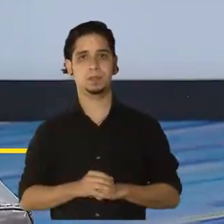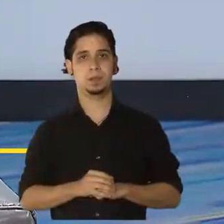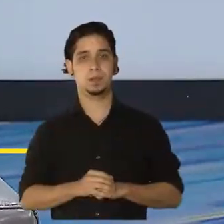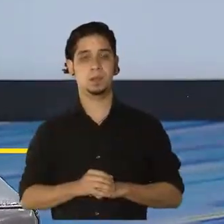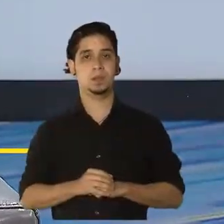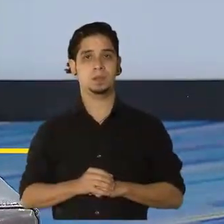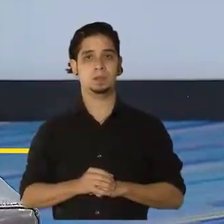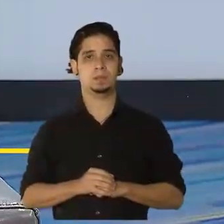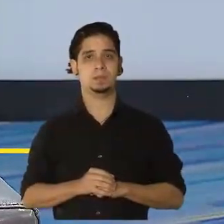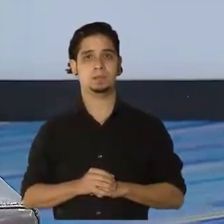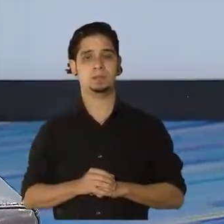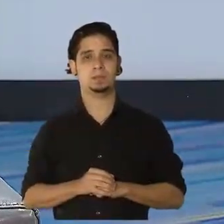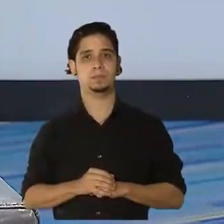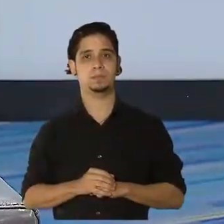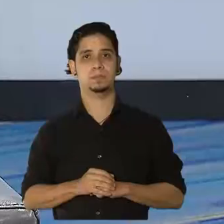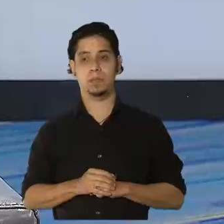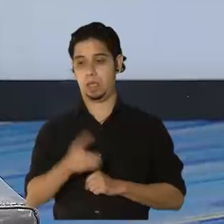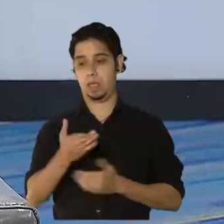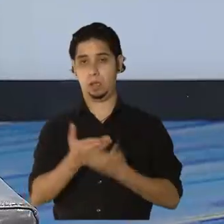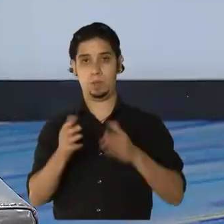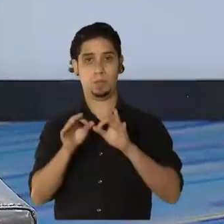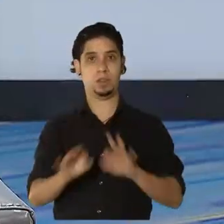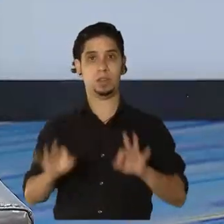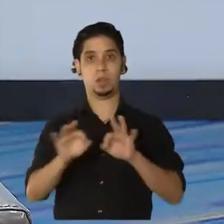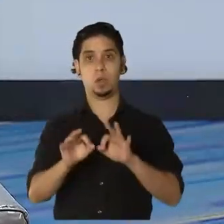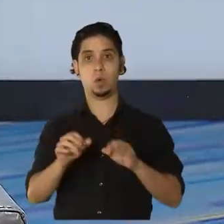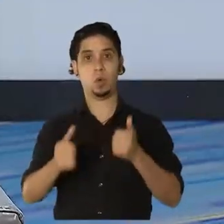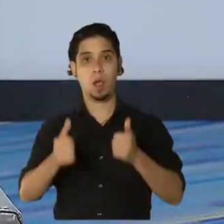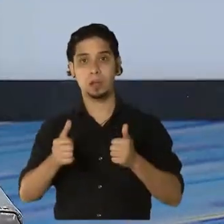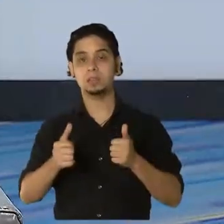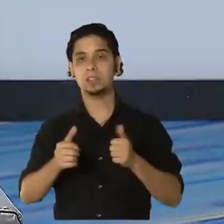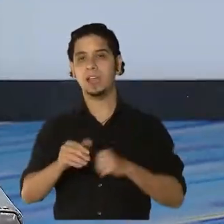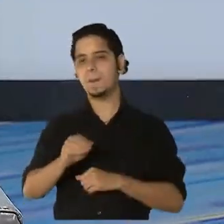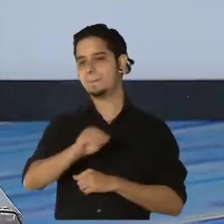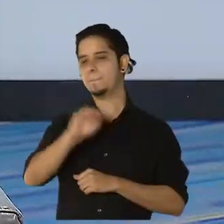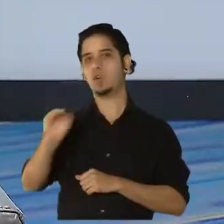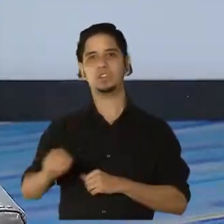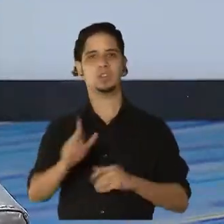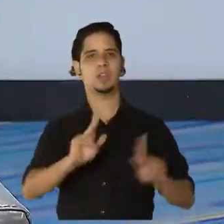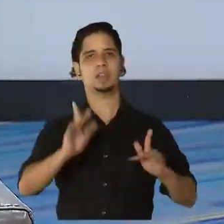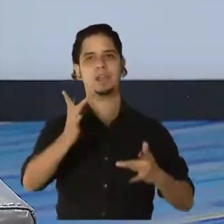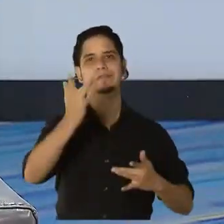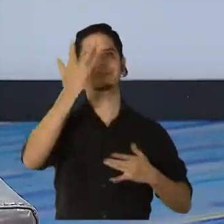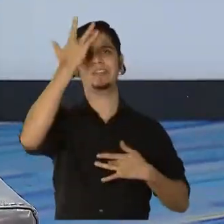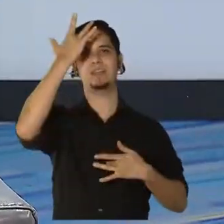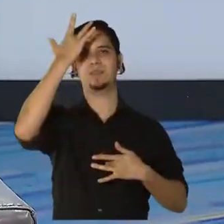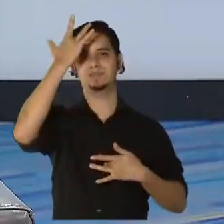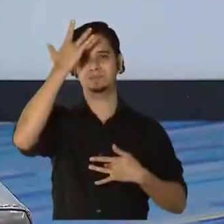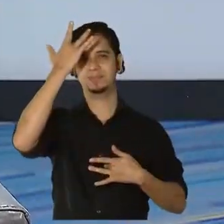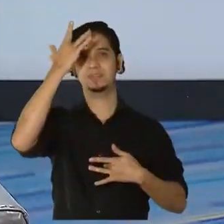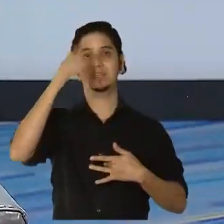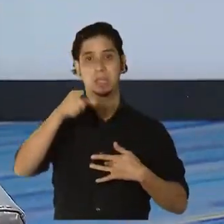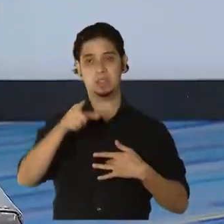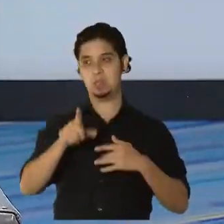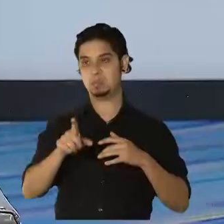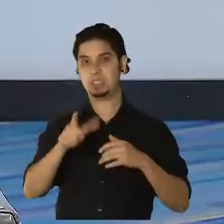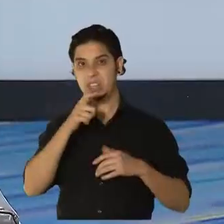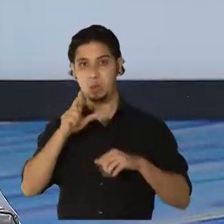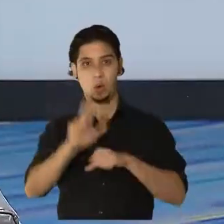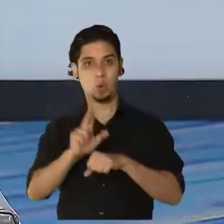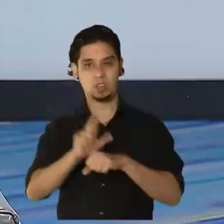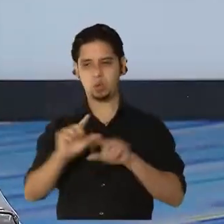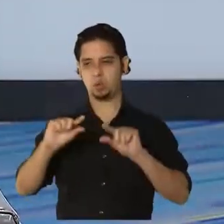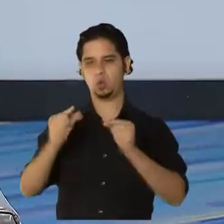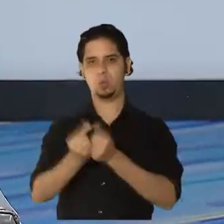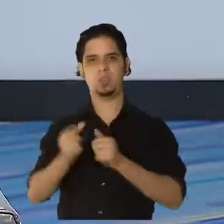un indicador que es la tasa, el porciento de positividad, básicamente datos que utiliza la coalición científica de Puerto